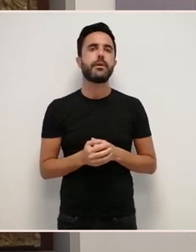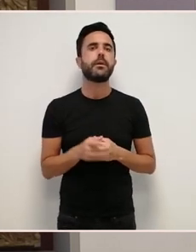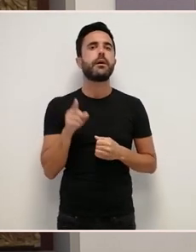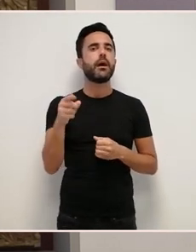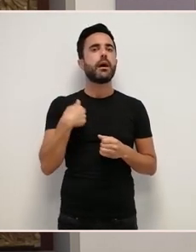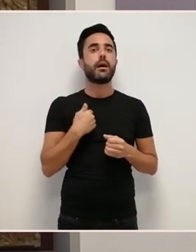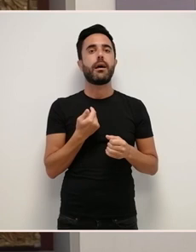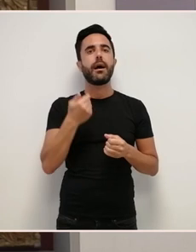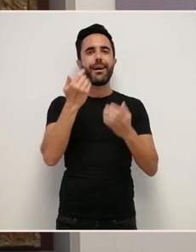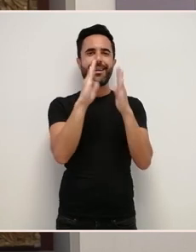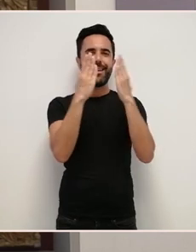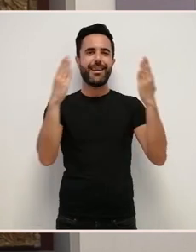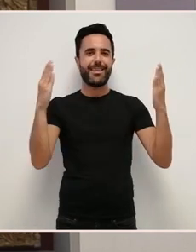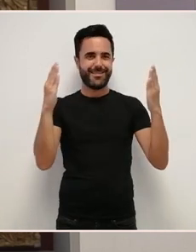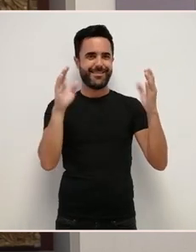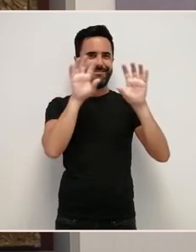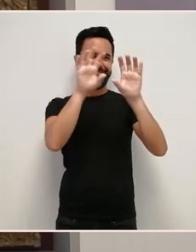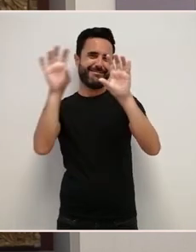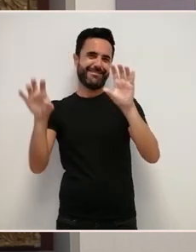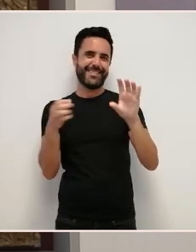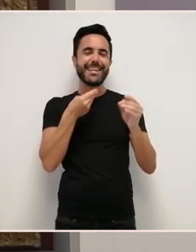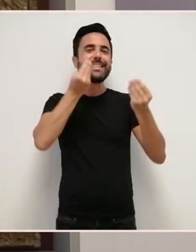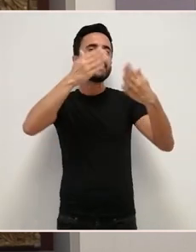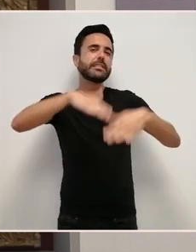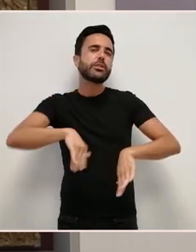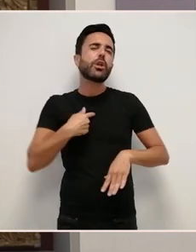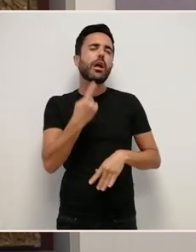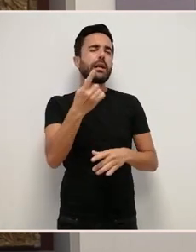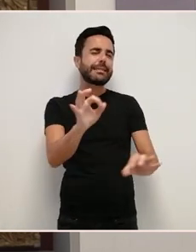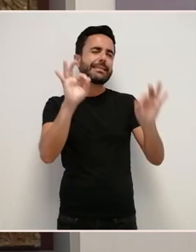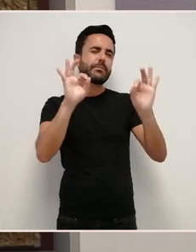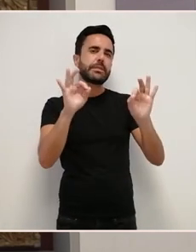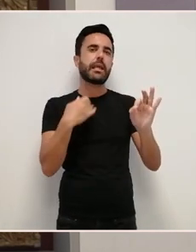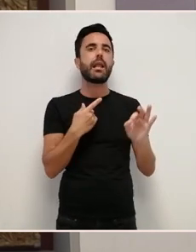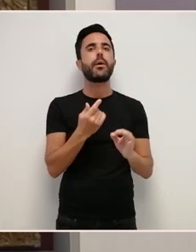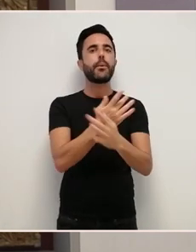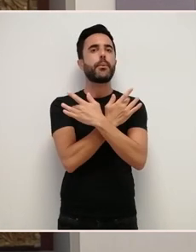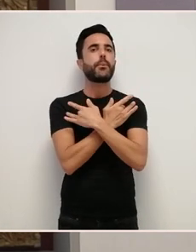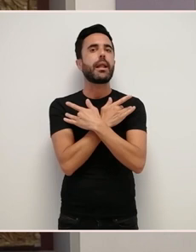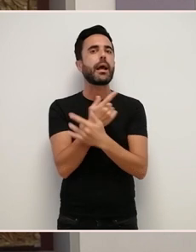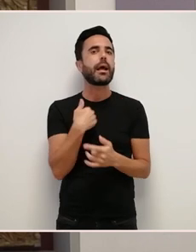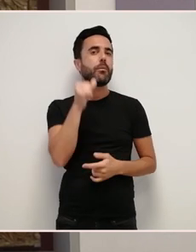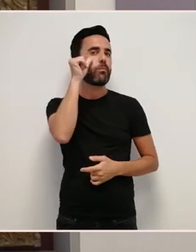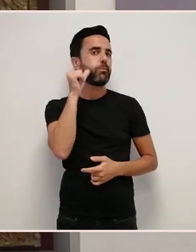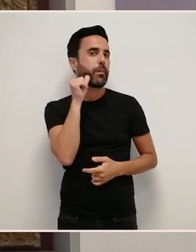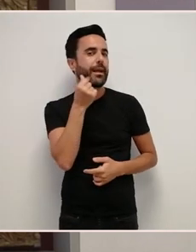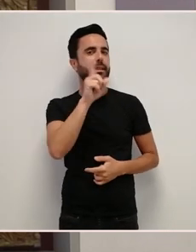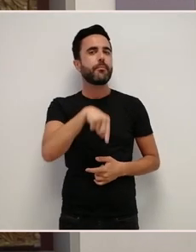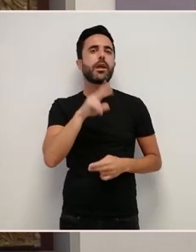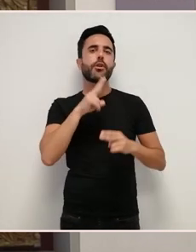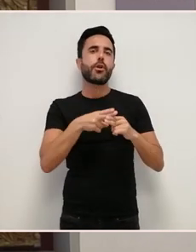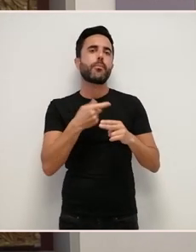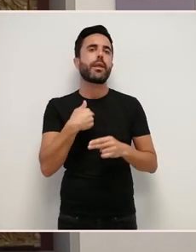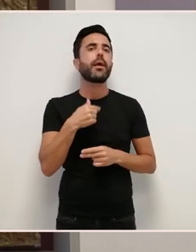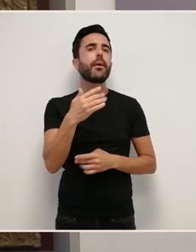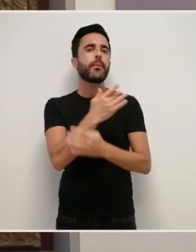destes relevos historiados, un dos máis significativos é o da Virxe da expectación Coñecida tamén como Virxe da